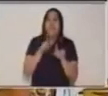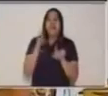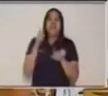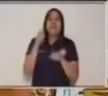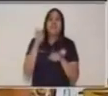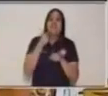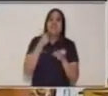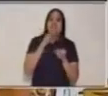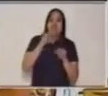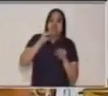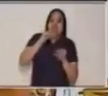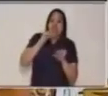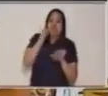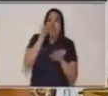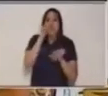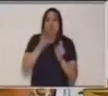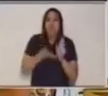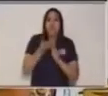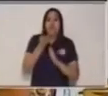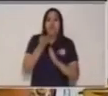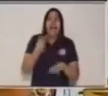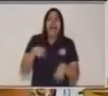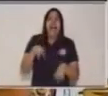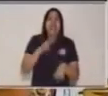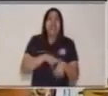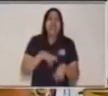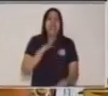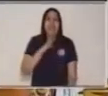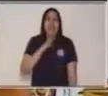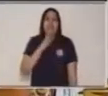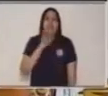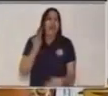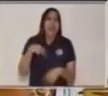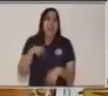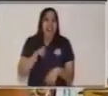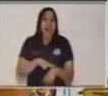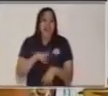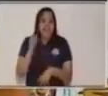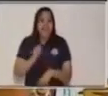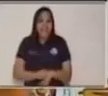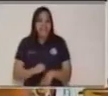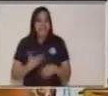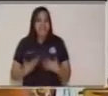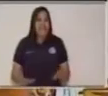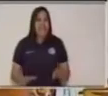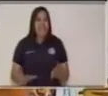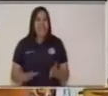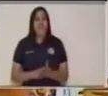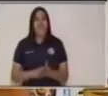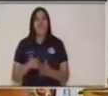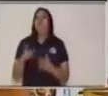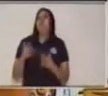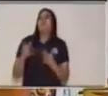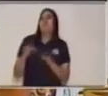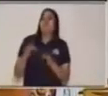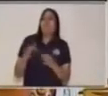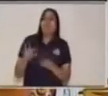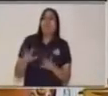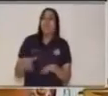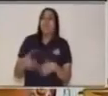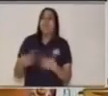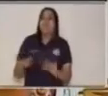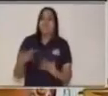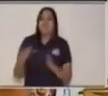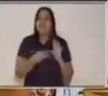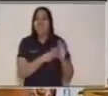Mucho mejor. Ya puedo hablar mejor y probablemente te das cuenta que lo que intento decirte no